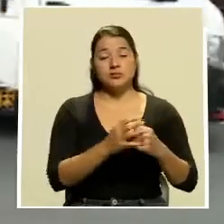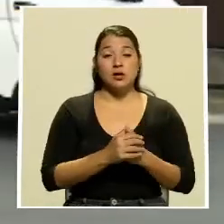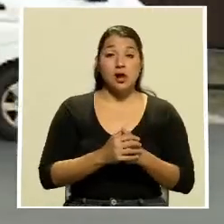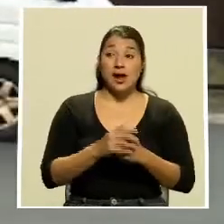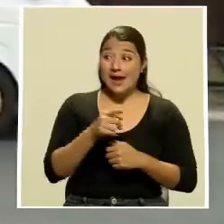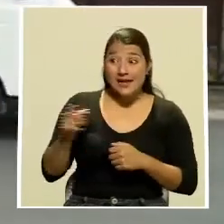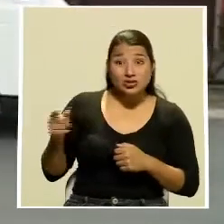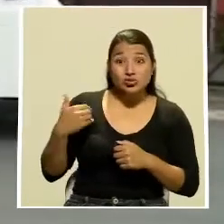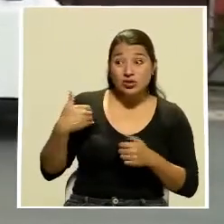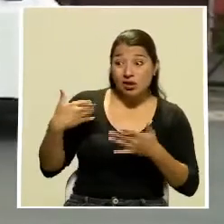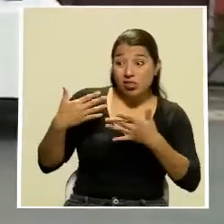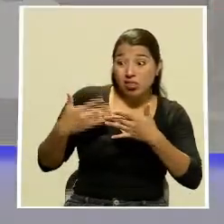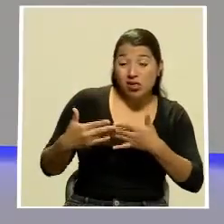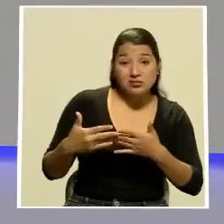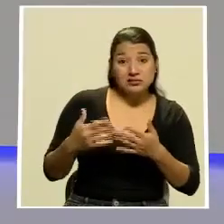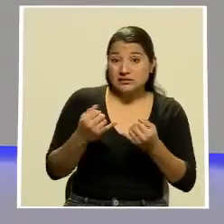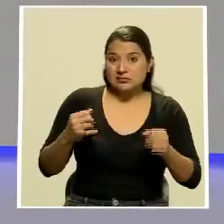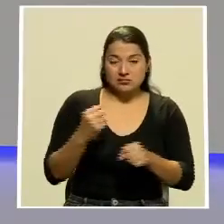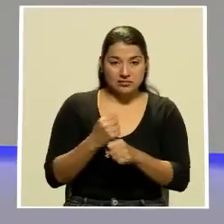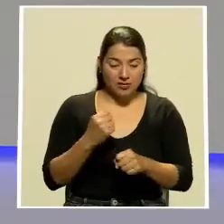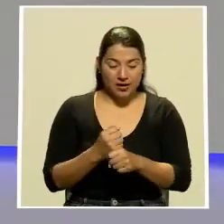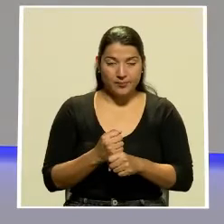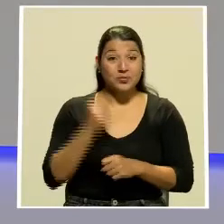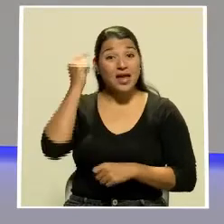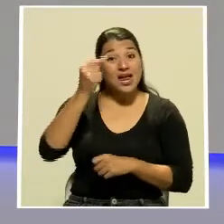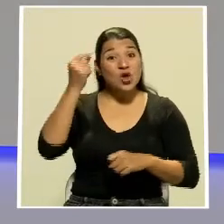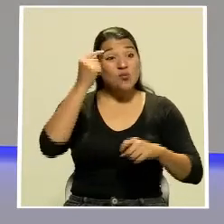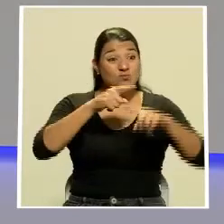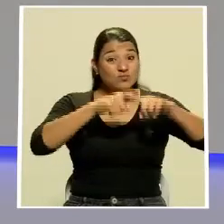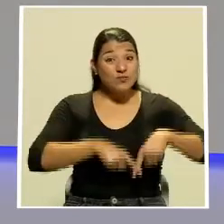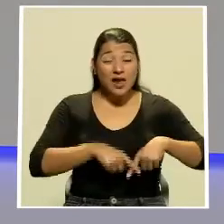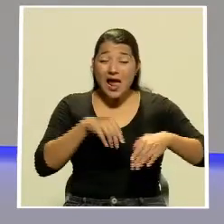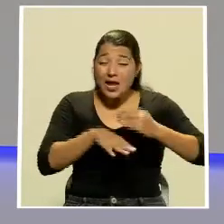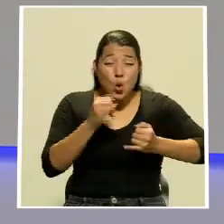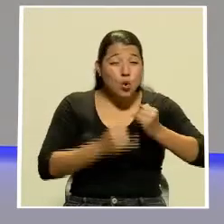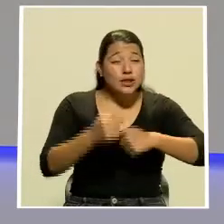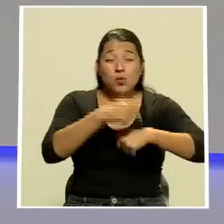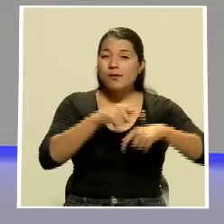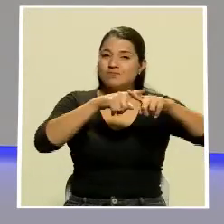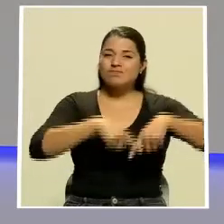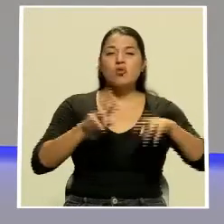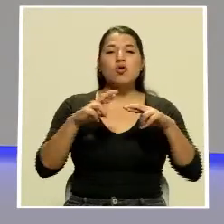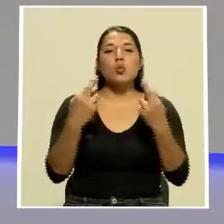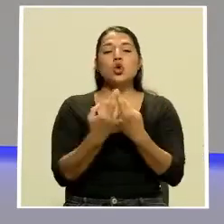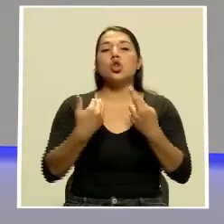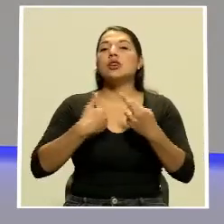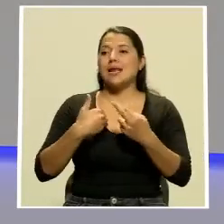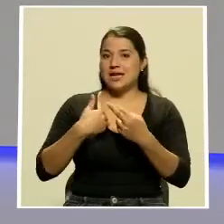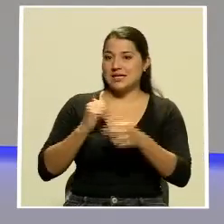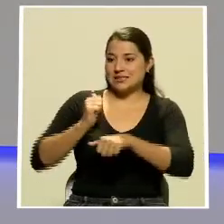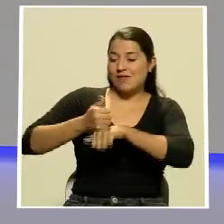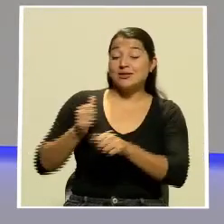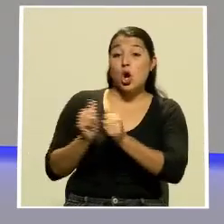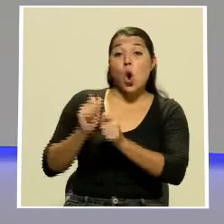durante este año. El gobierno canceló a última hora una reunión que tenía pactada con pescadores en Punta Arenas para